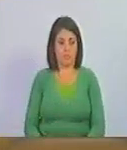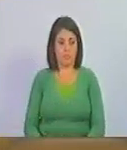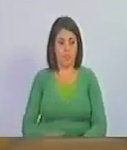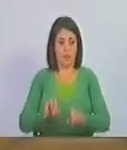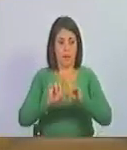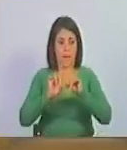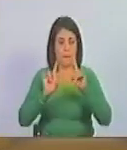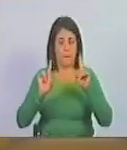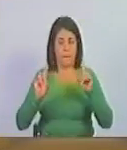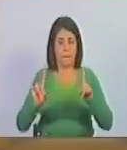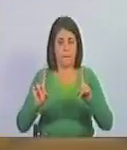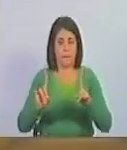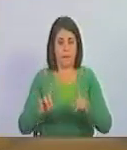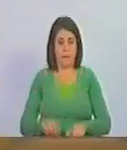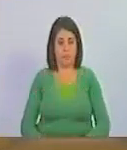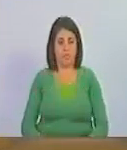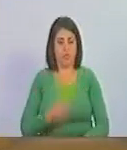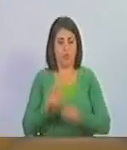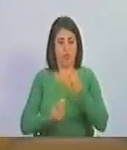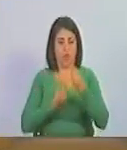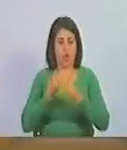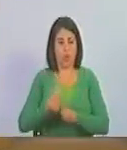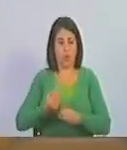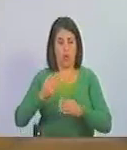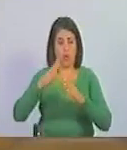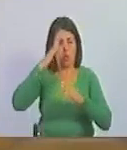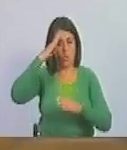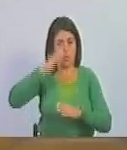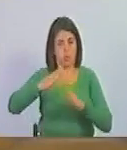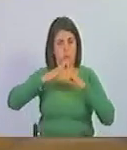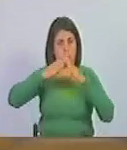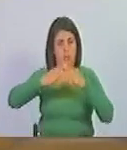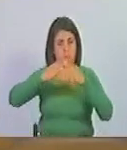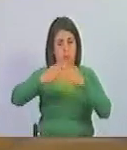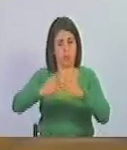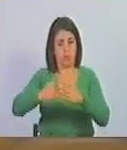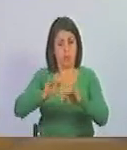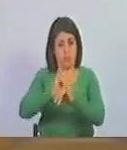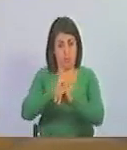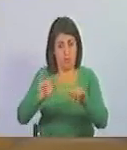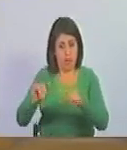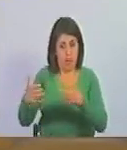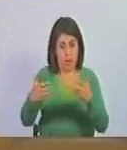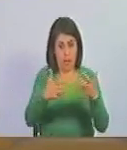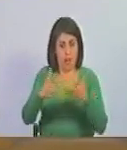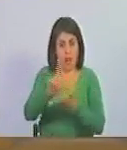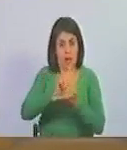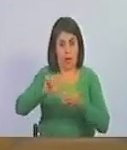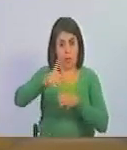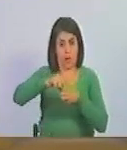Pero la dimensión de la armada va más allá de la batalla naval del lago de Maracaibo.